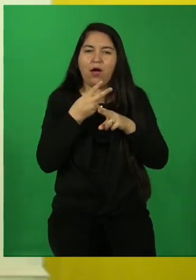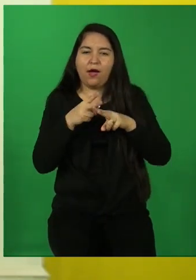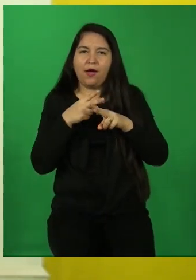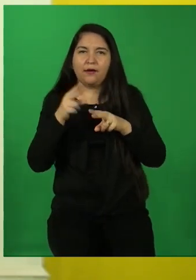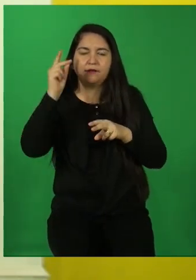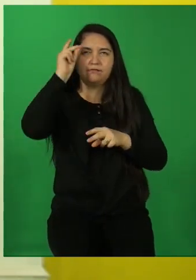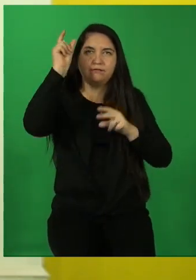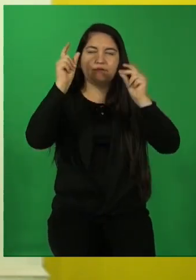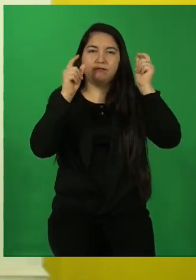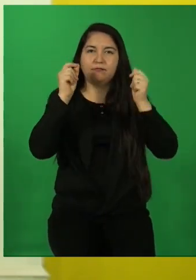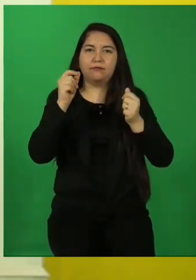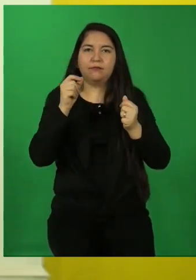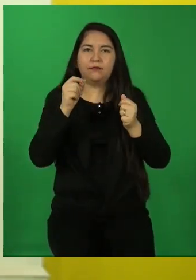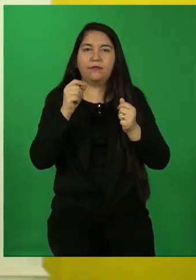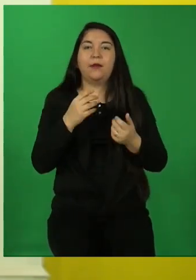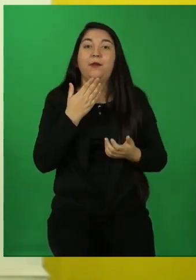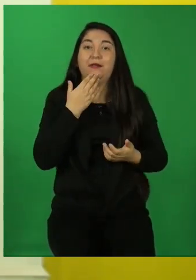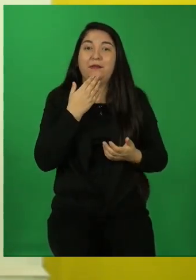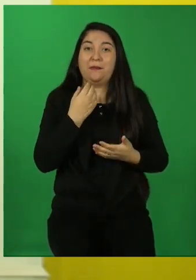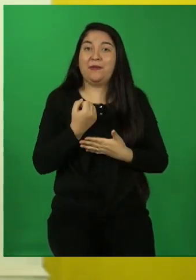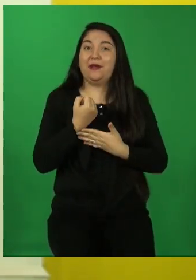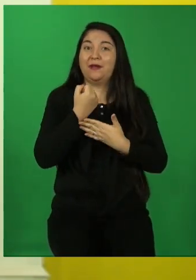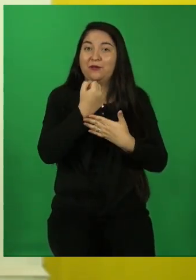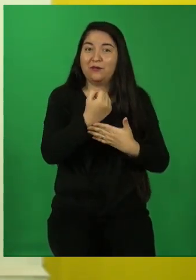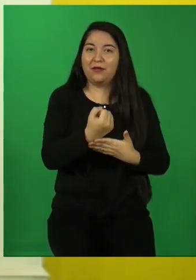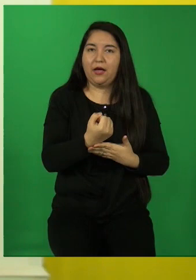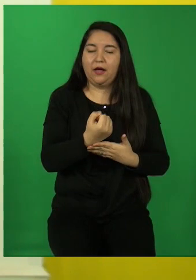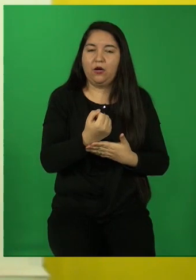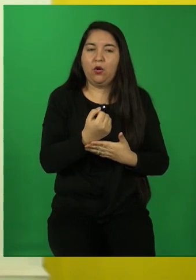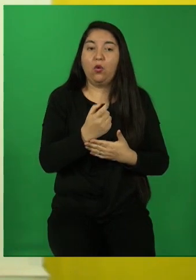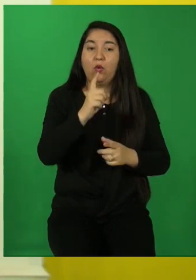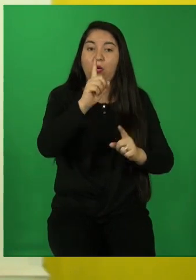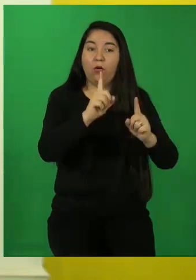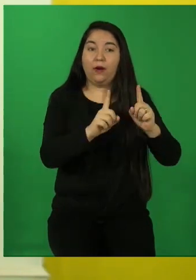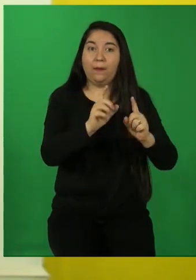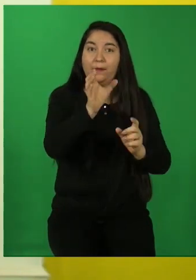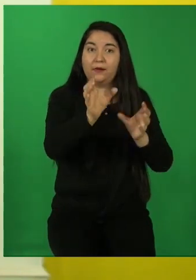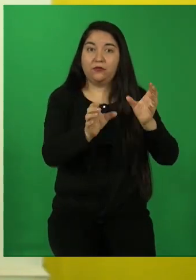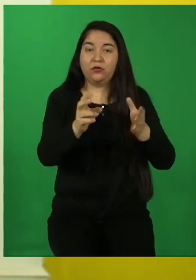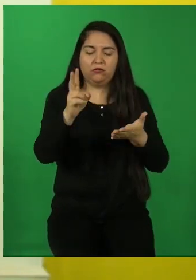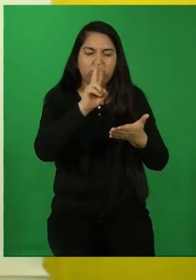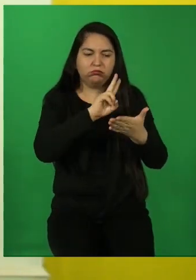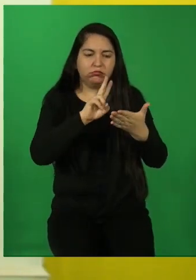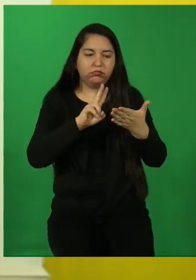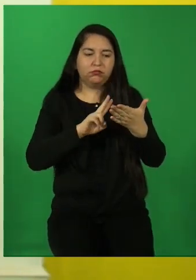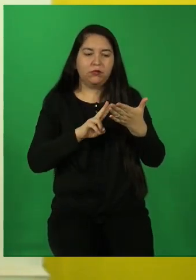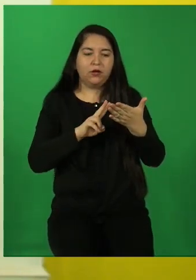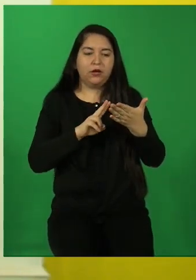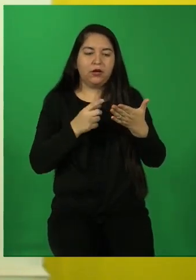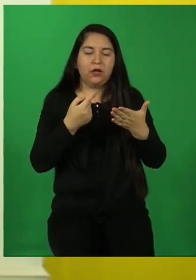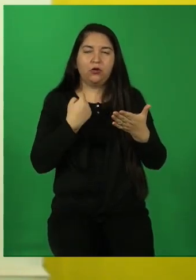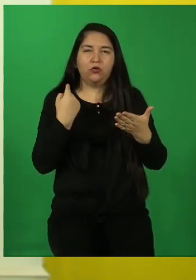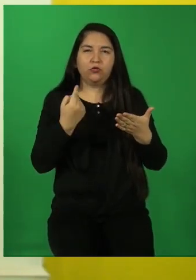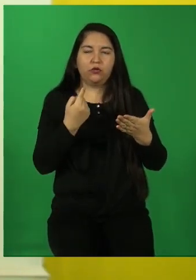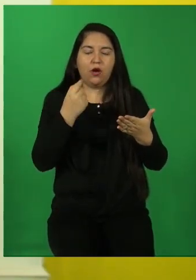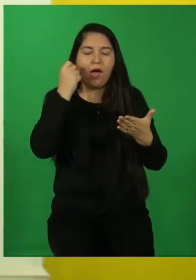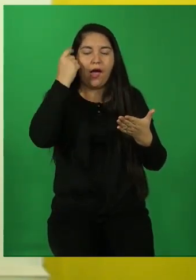ayudarse o para que nosotros nos integremos más a la historia, tiene estereotipos.